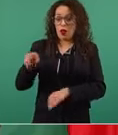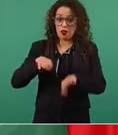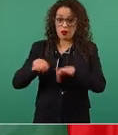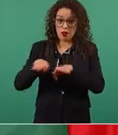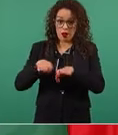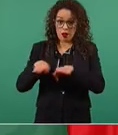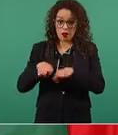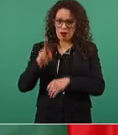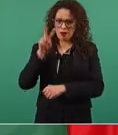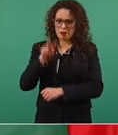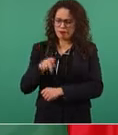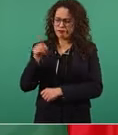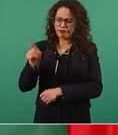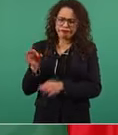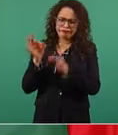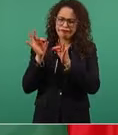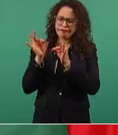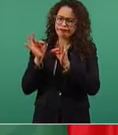periodismo.